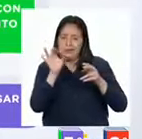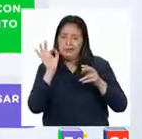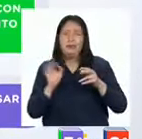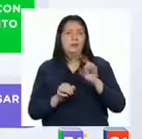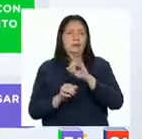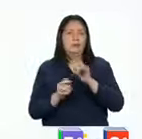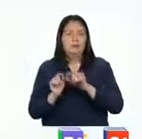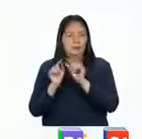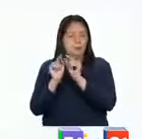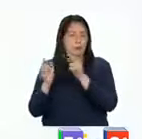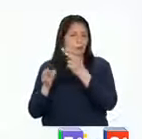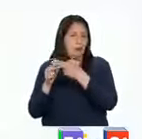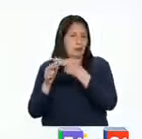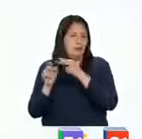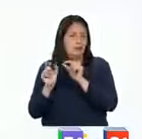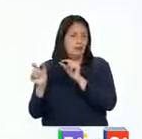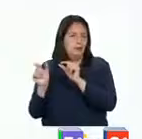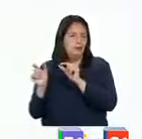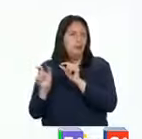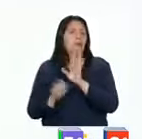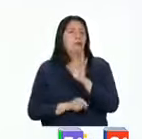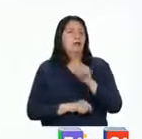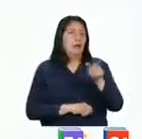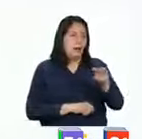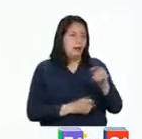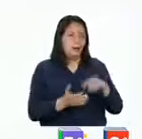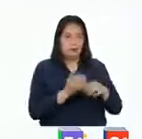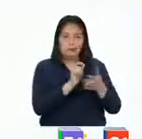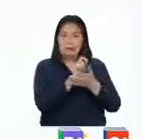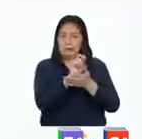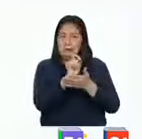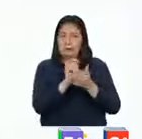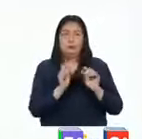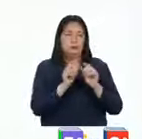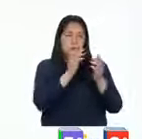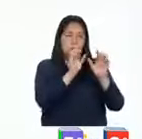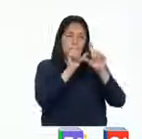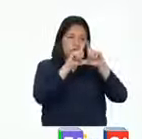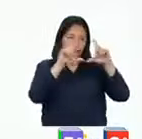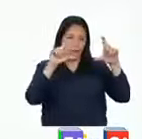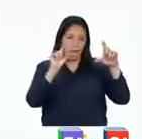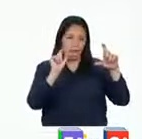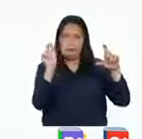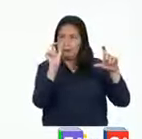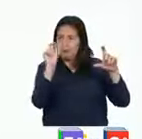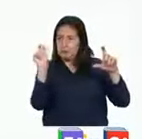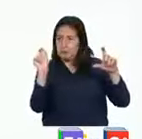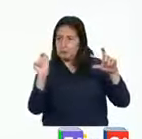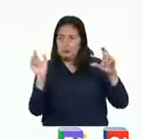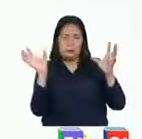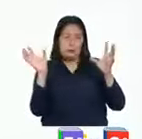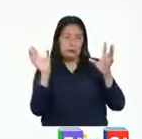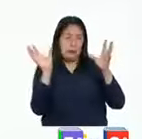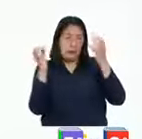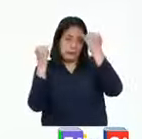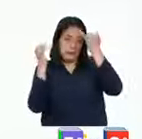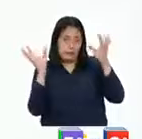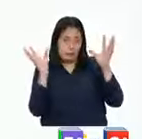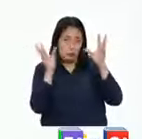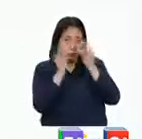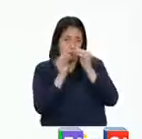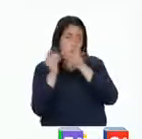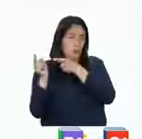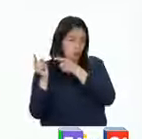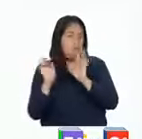usando el sumillado. Claro, es que estas anotaciones al margen del párrafo son como resúmenes de las ideas que responden a